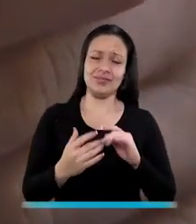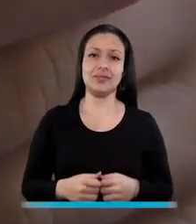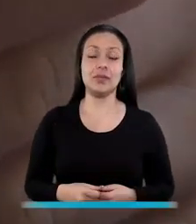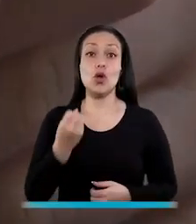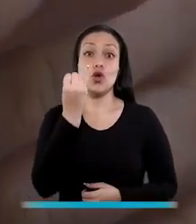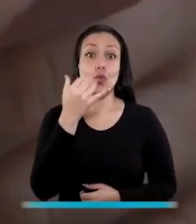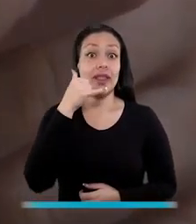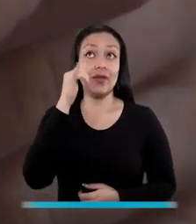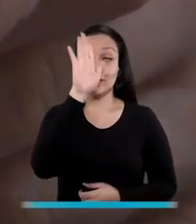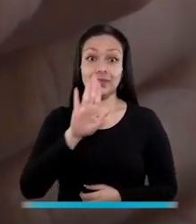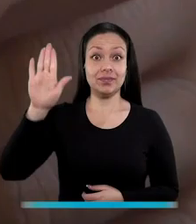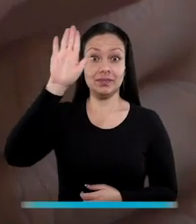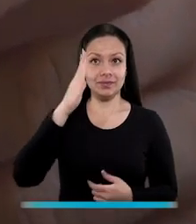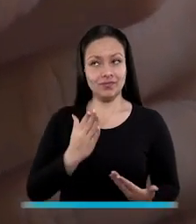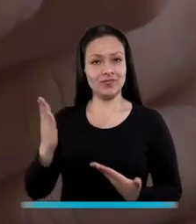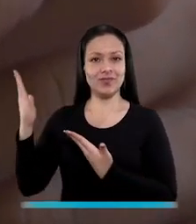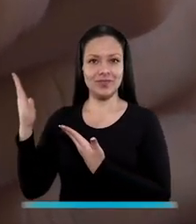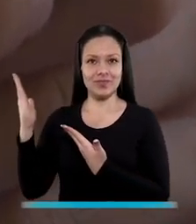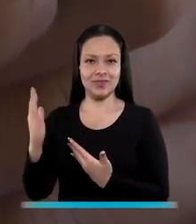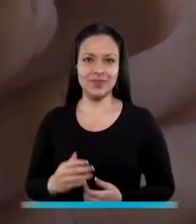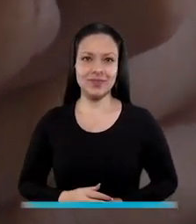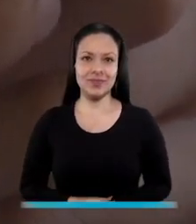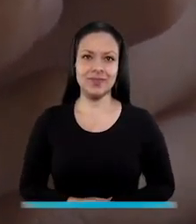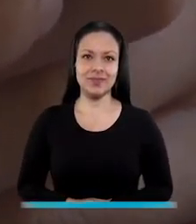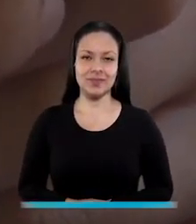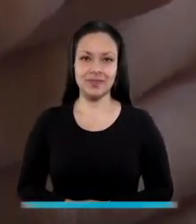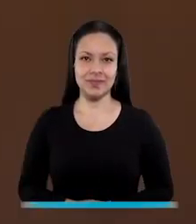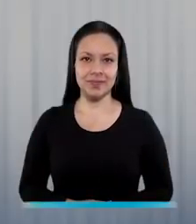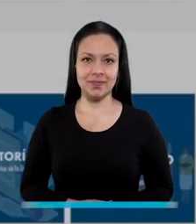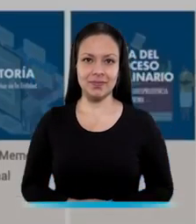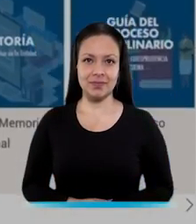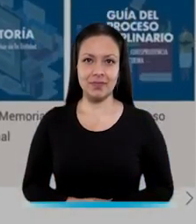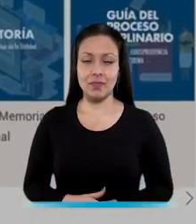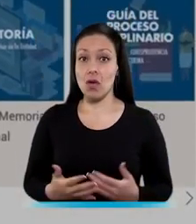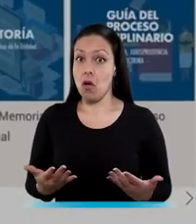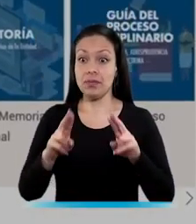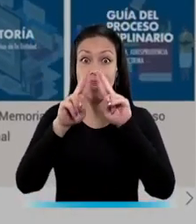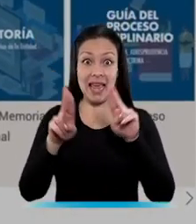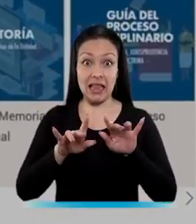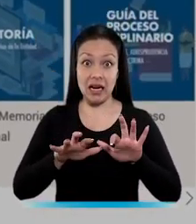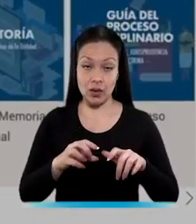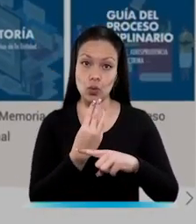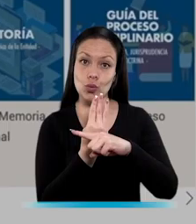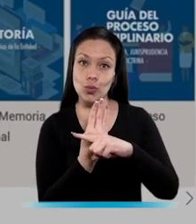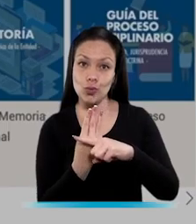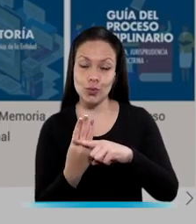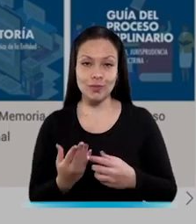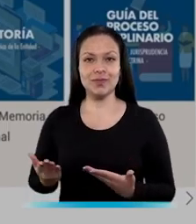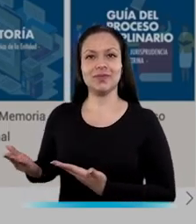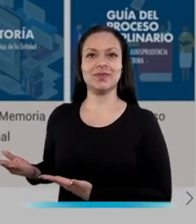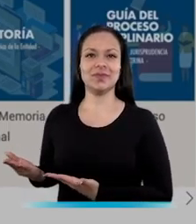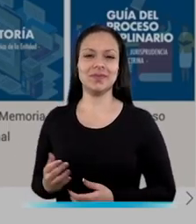línea telefónica nacional 018-940-808 o en nuestra sede electrónica en www